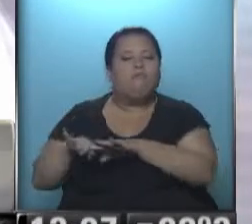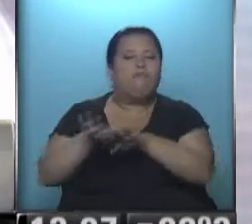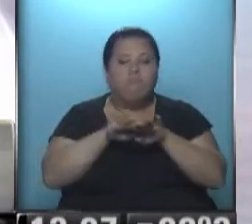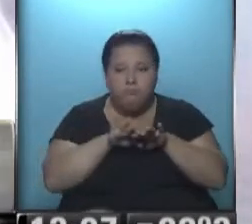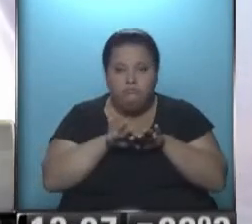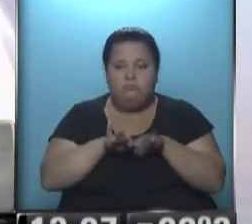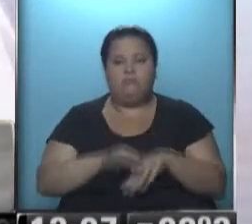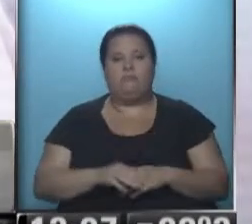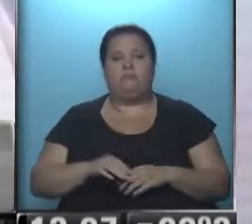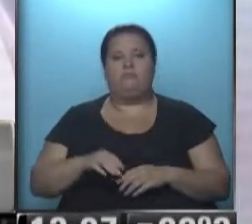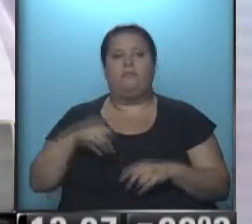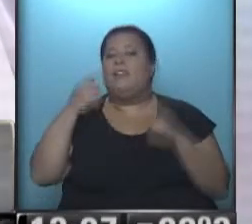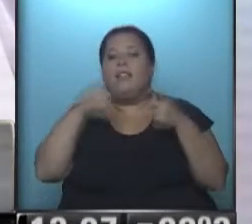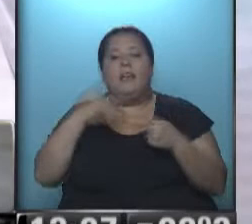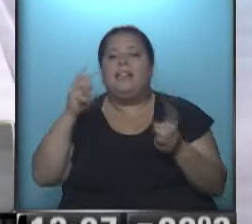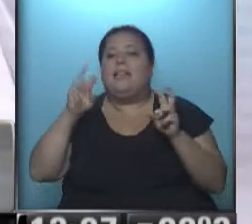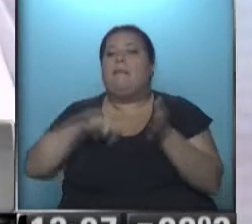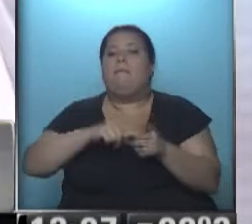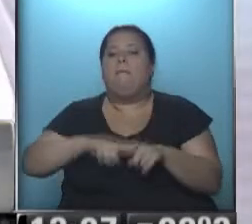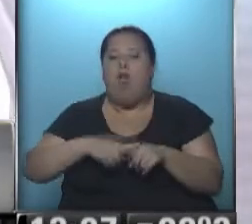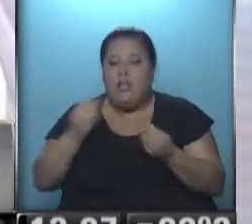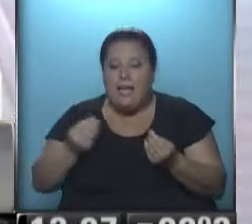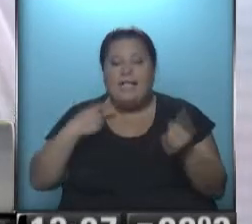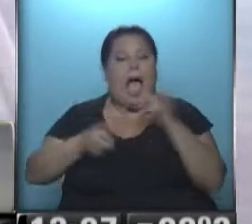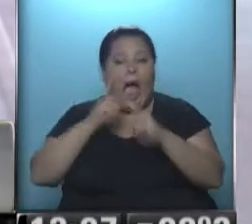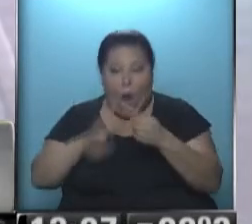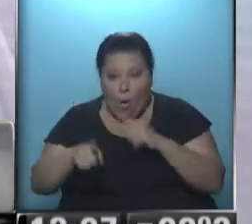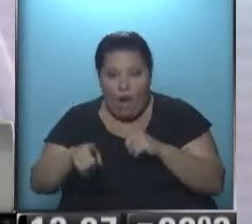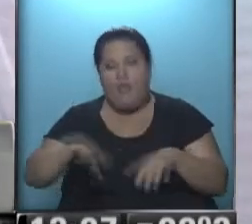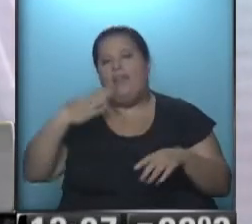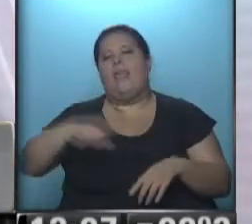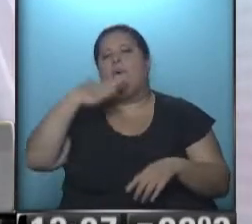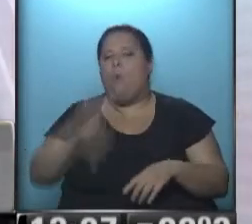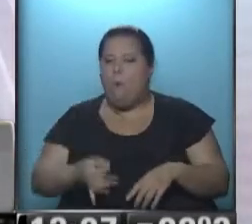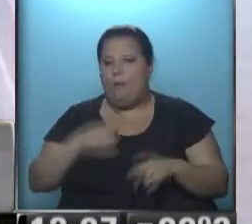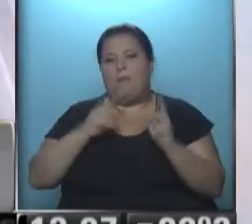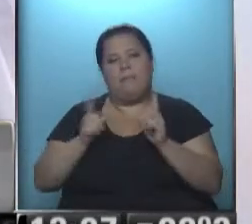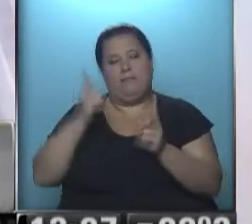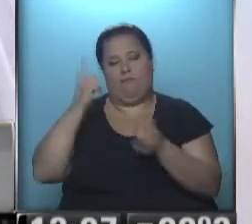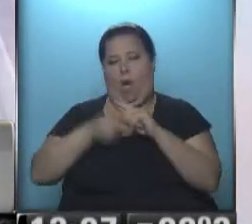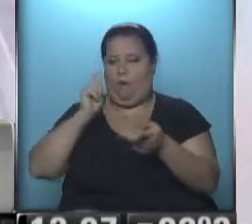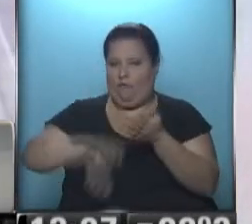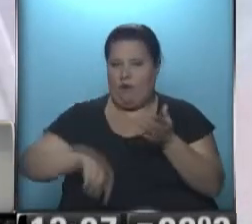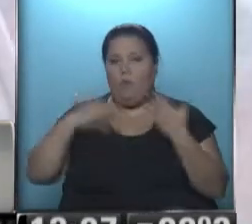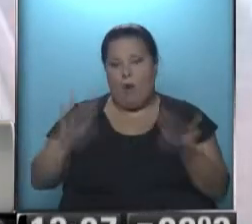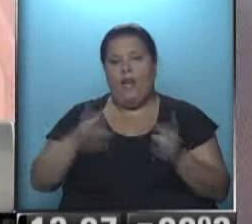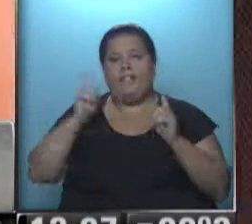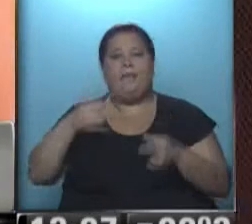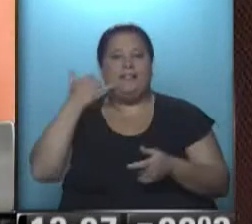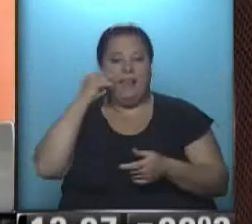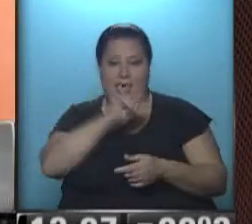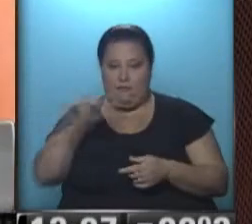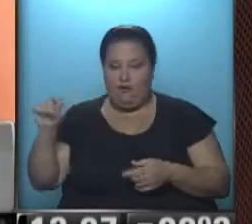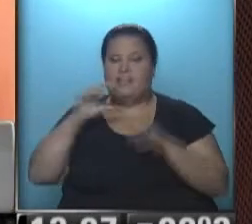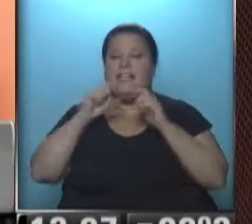el objetivo de la política, que es que si se hace un acuerdo que se pueda cumplir con lo pactado. Perfecto, ahí estábamos poniendo a gusto también el teléfono